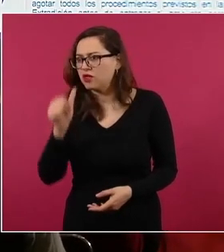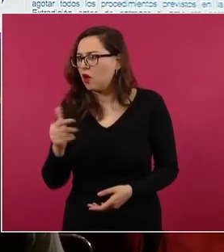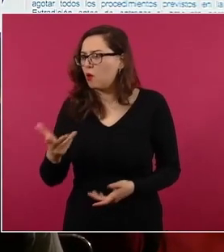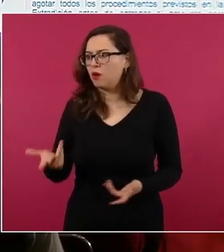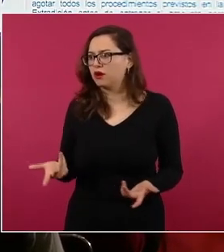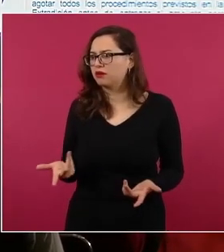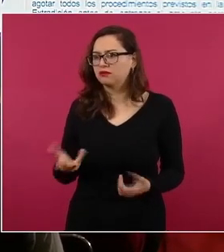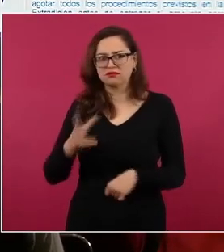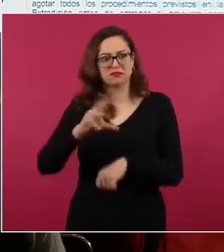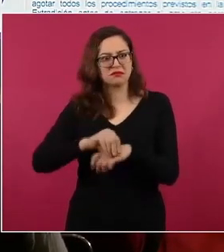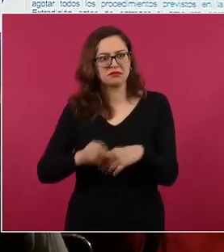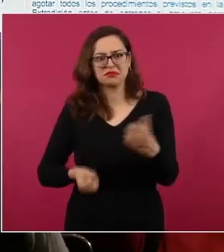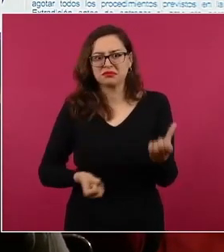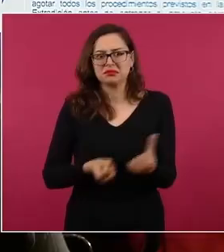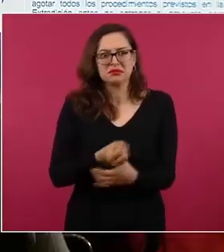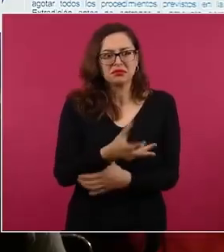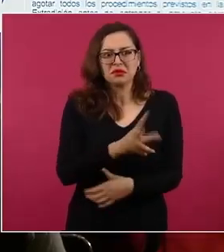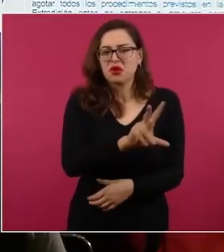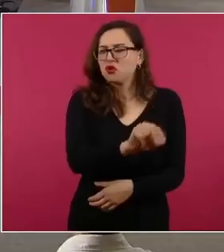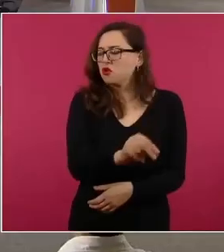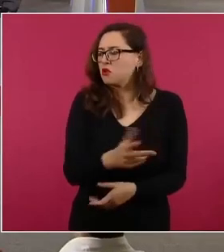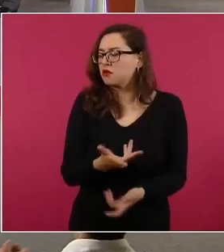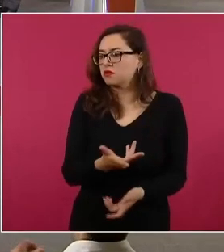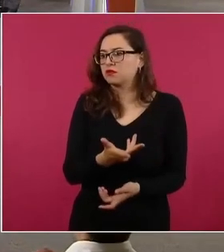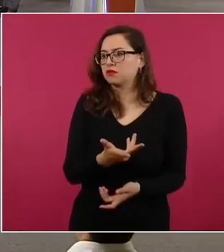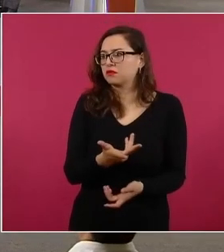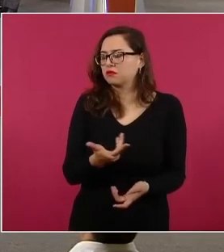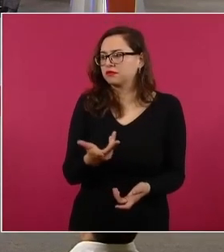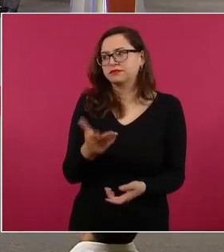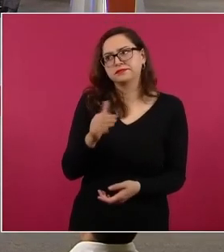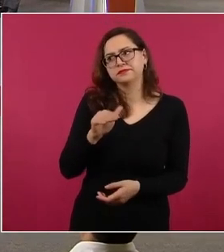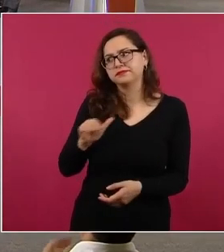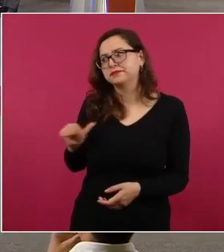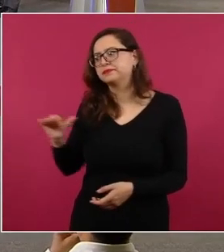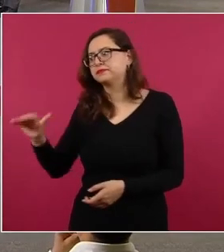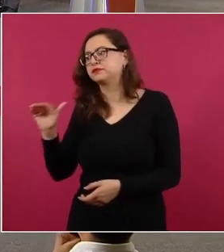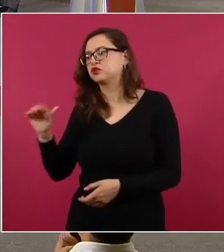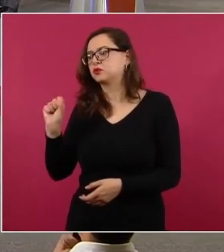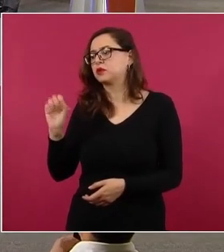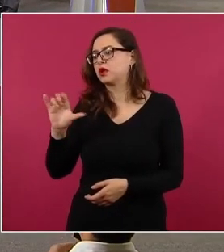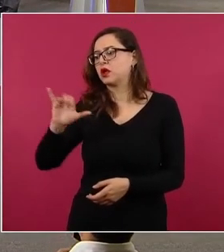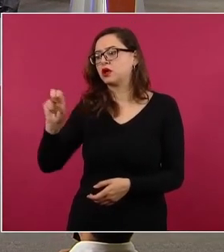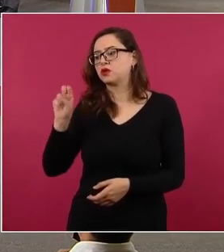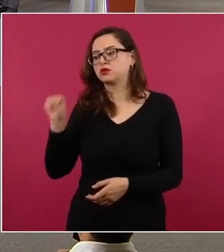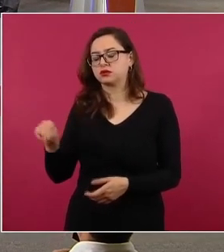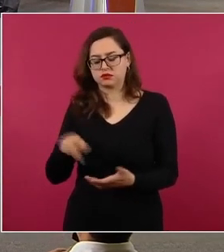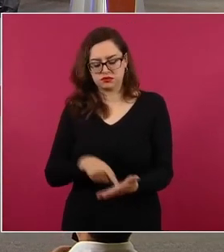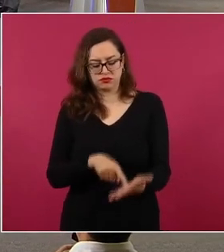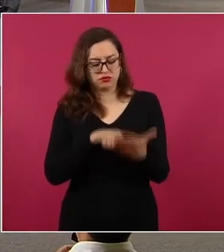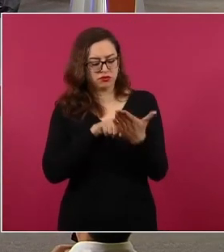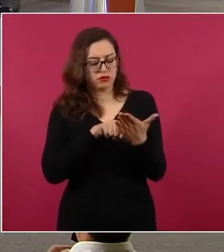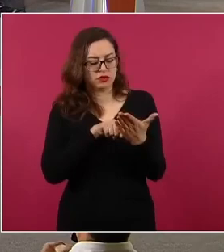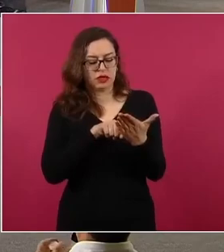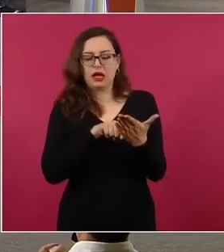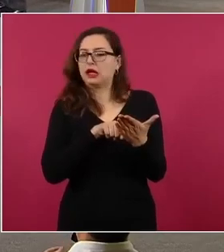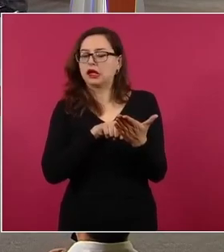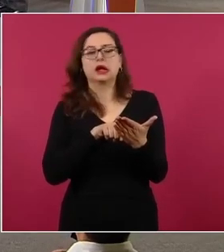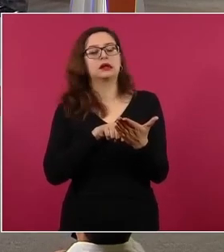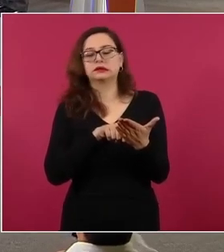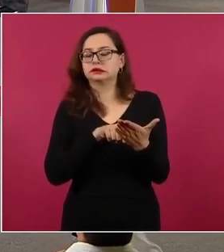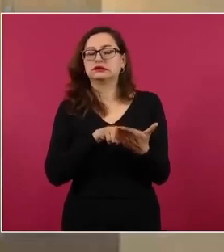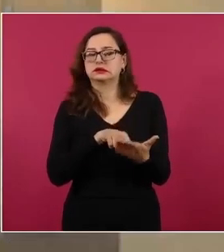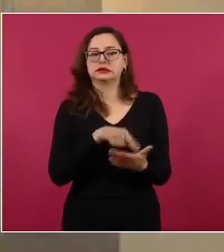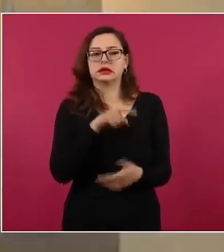Y la primera sala de la Suprema Corte de Justicia revoca el fallo y pide que se